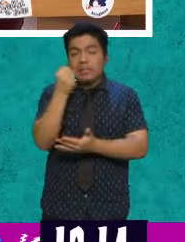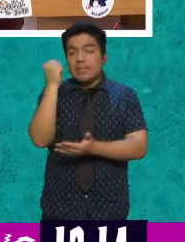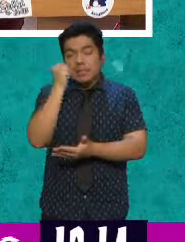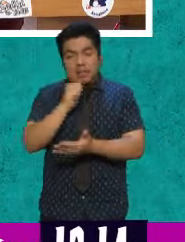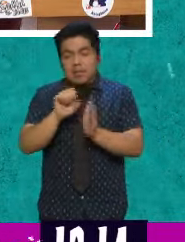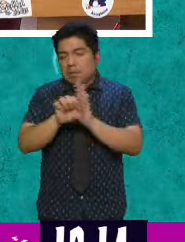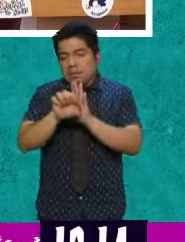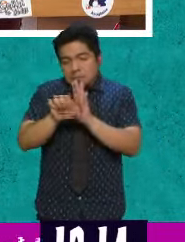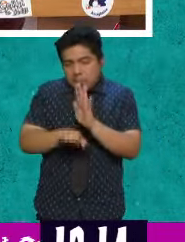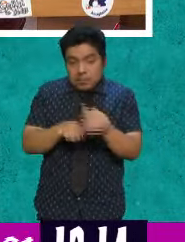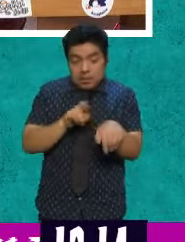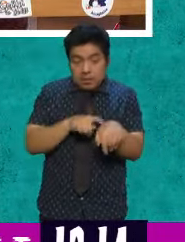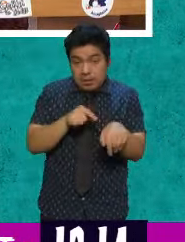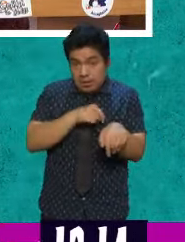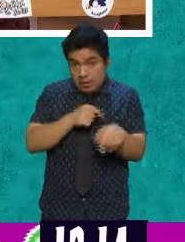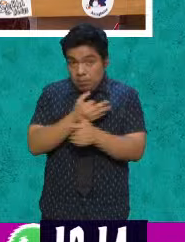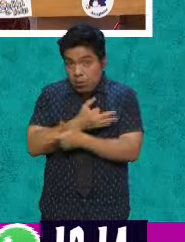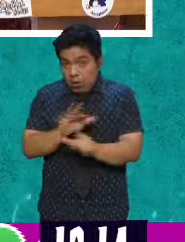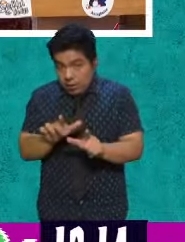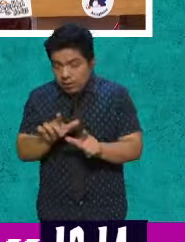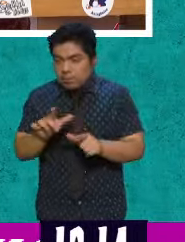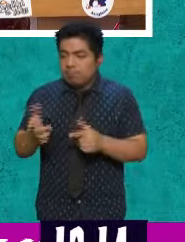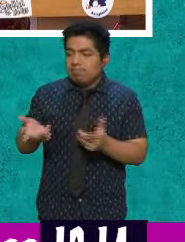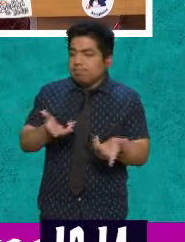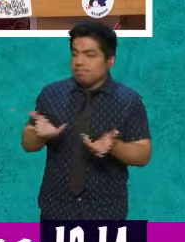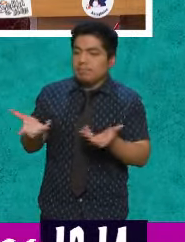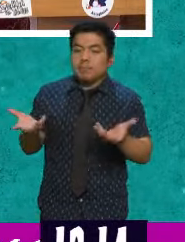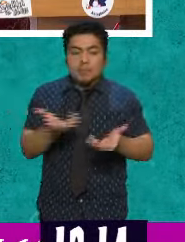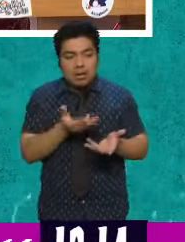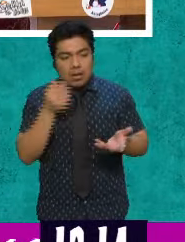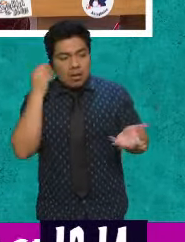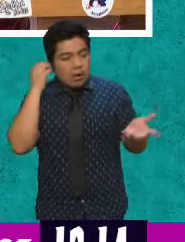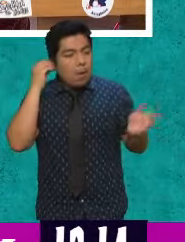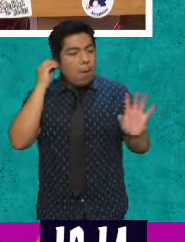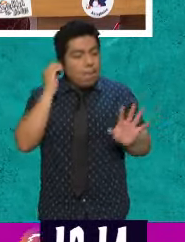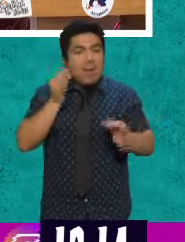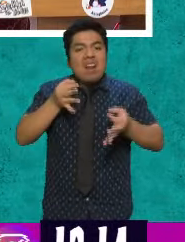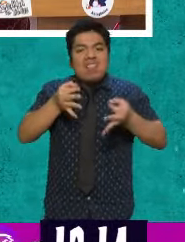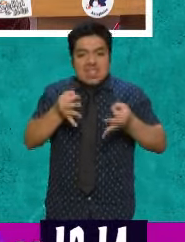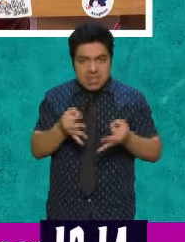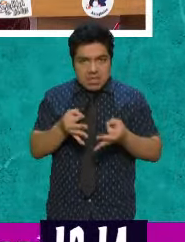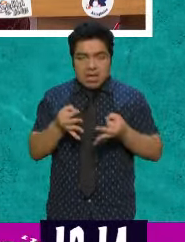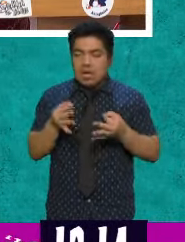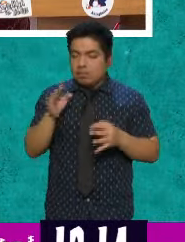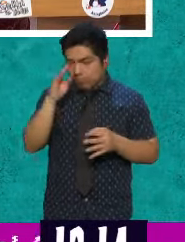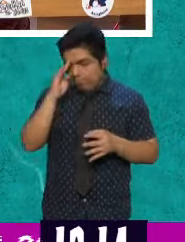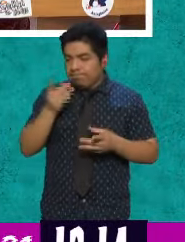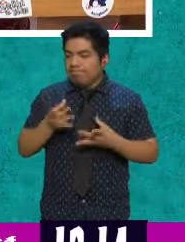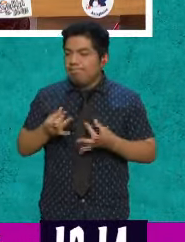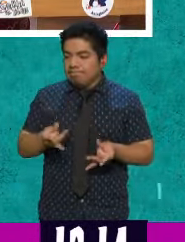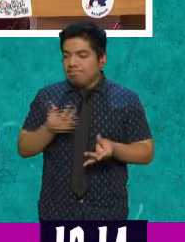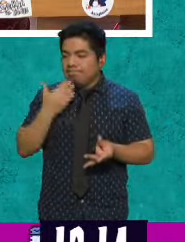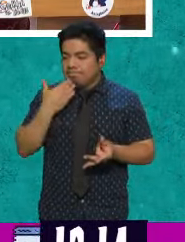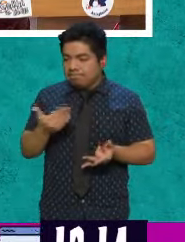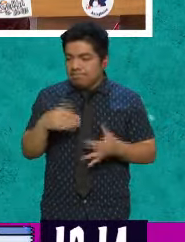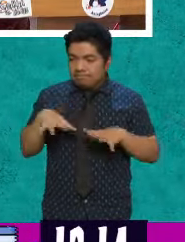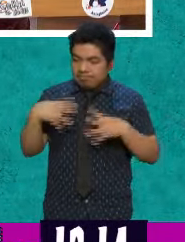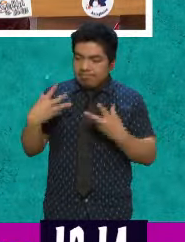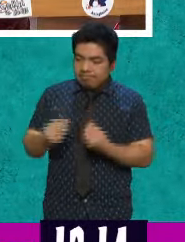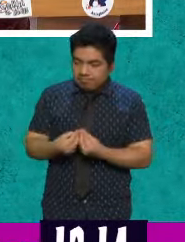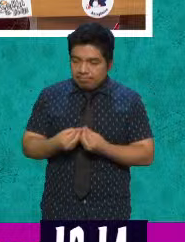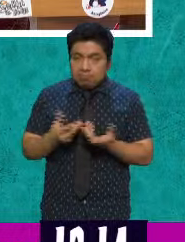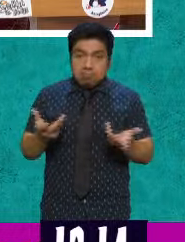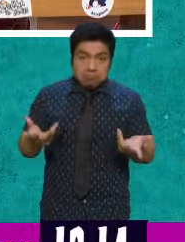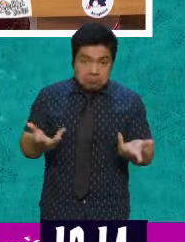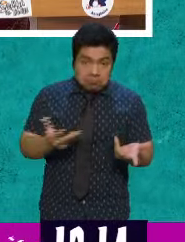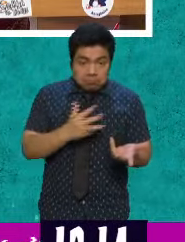un cachito más de tiempo, buscas dónde voy a hacer tiempo de calidad, de calidad para el desarrollo interior, para mis chavas,